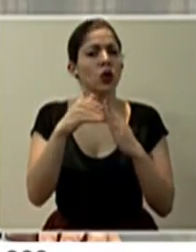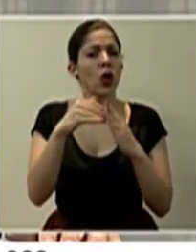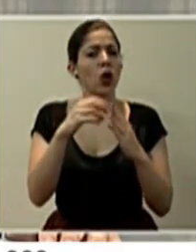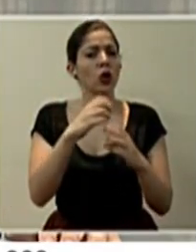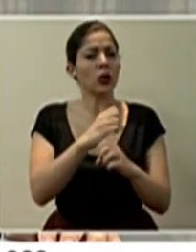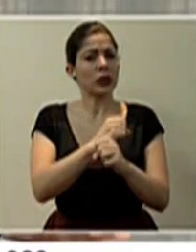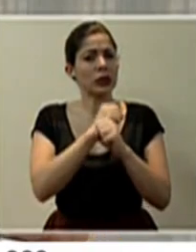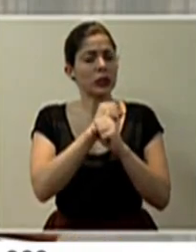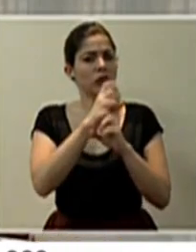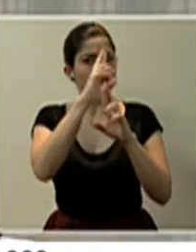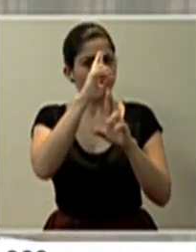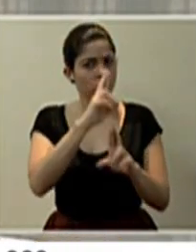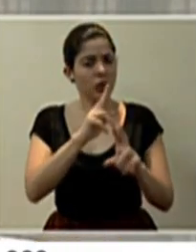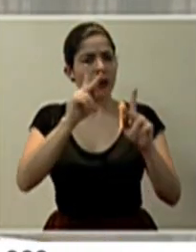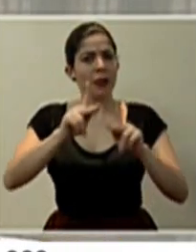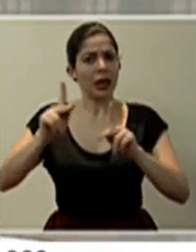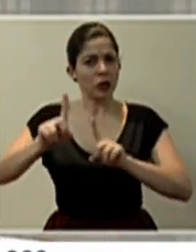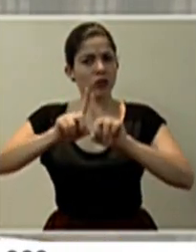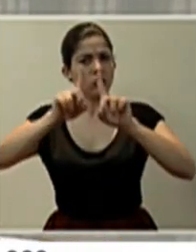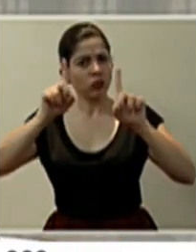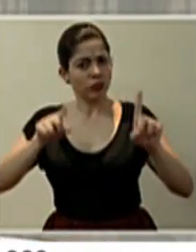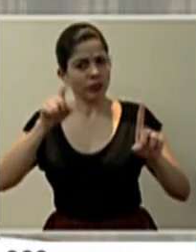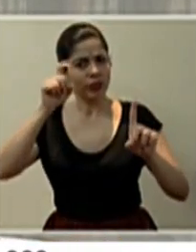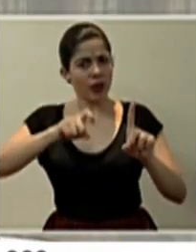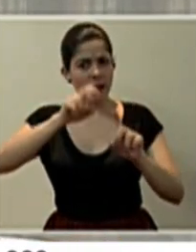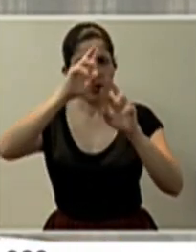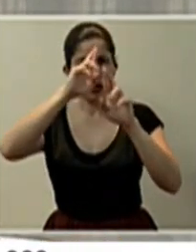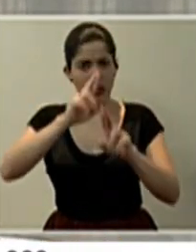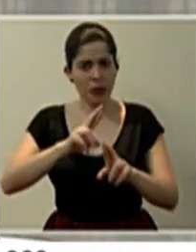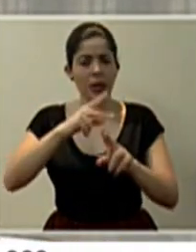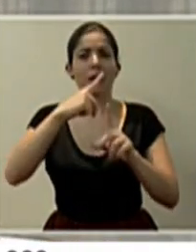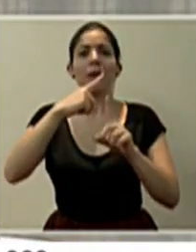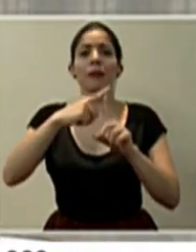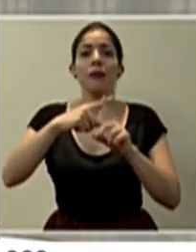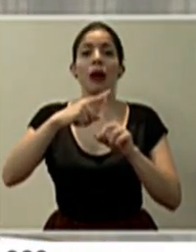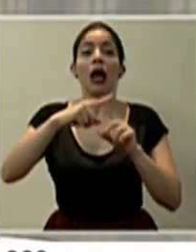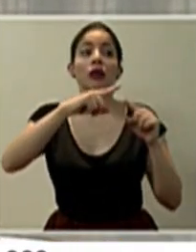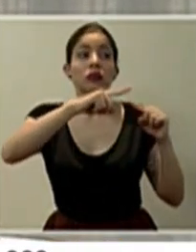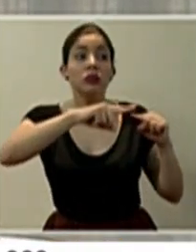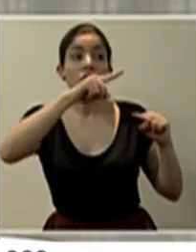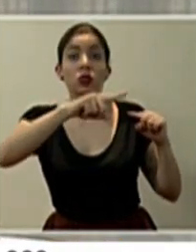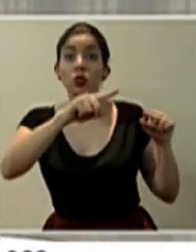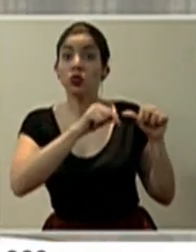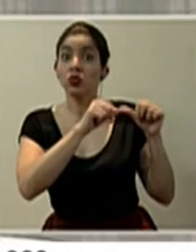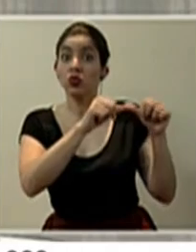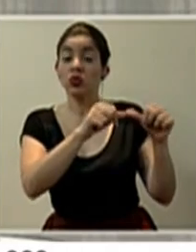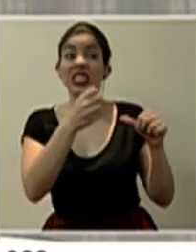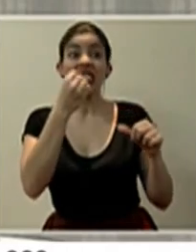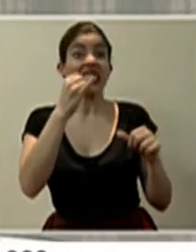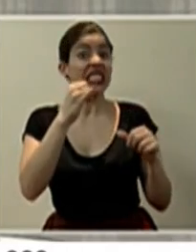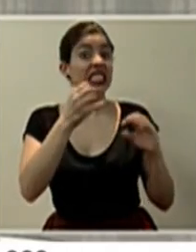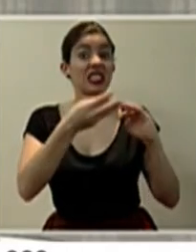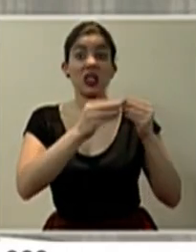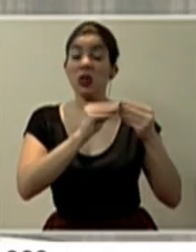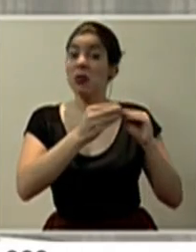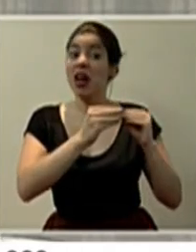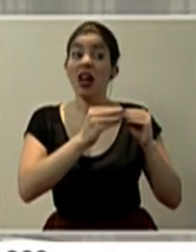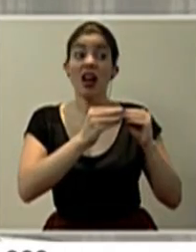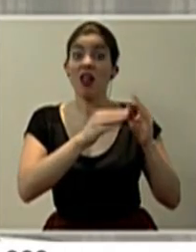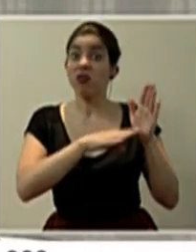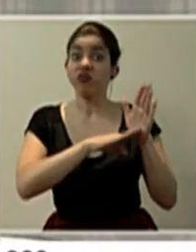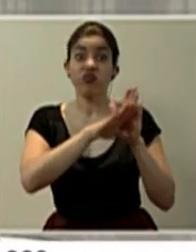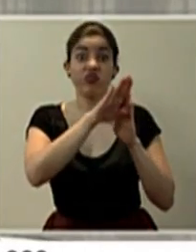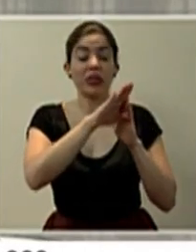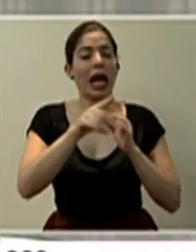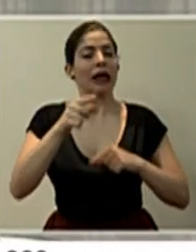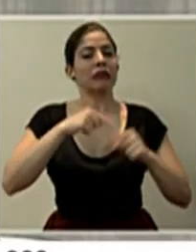sanitarias, distanciamiento y demás, y que se mantengan los indicadores tal y como están ahorita, porque de lo contrario podríamos volver